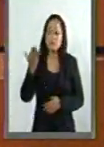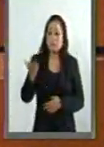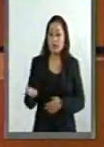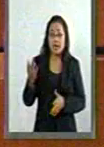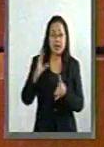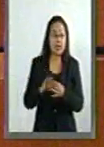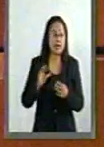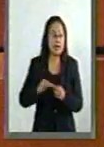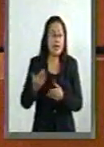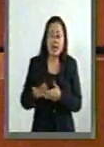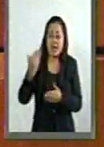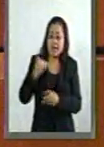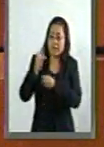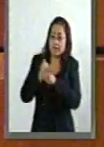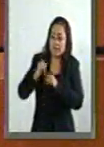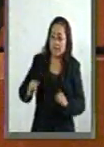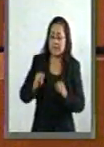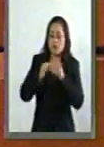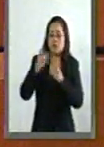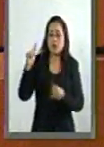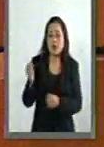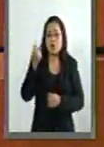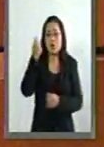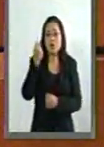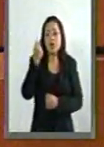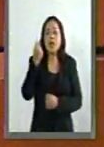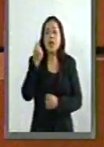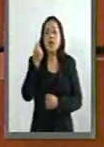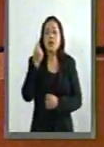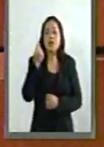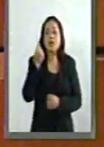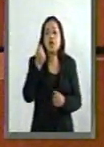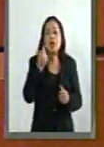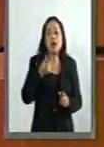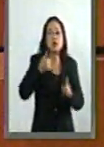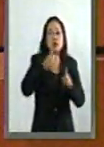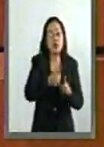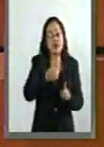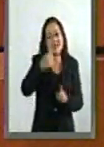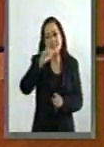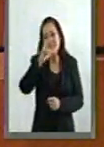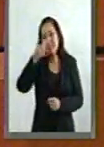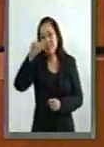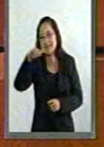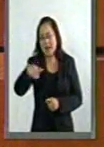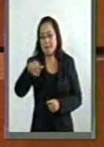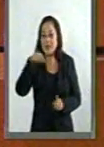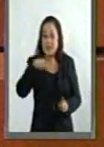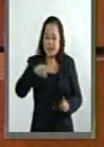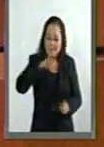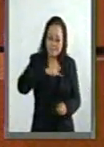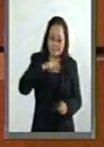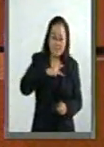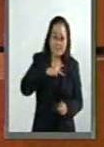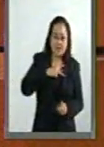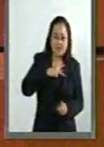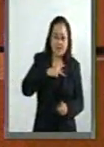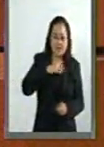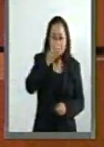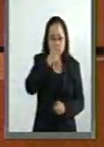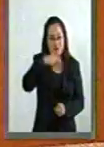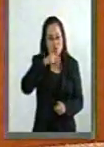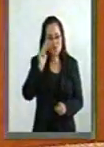o haber sido investigadora del Instituto Tecnológico Autónomo de México, que además de todo es una institución en la que yo estudié.